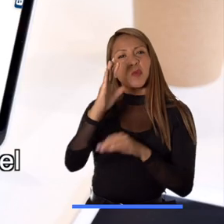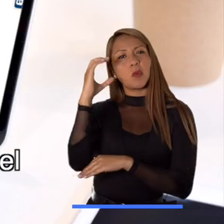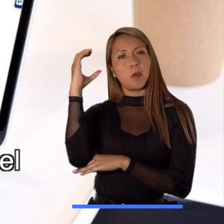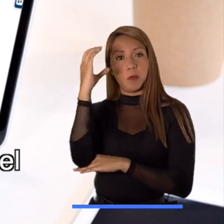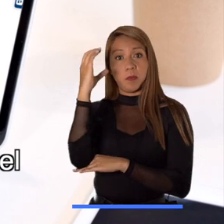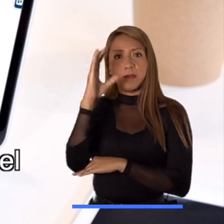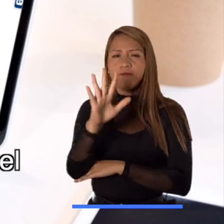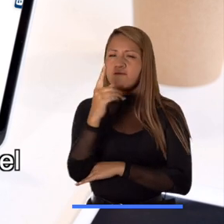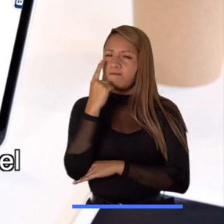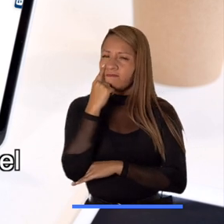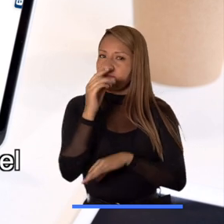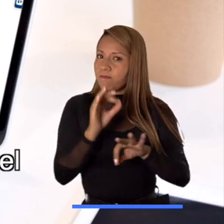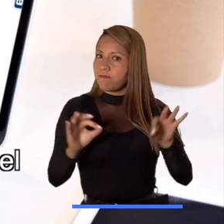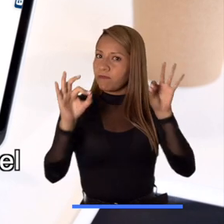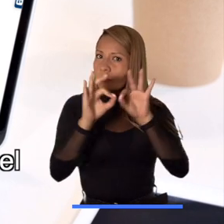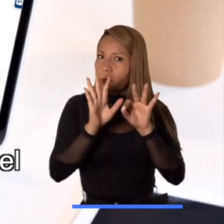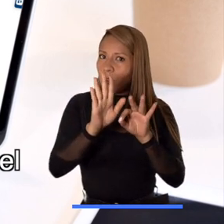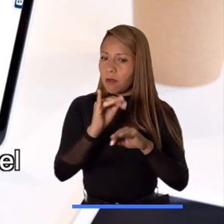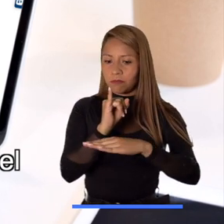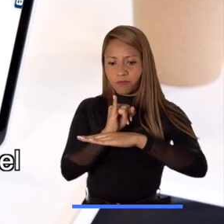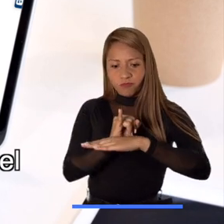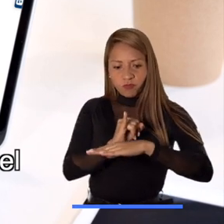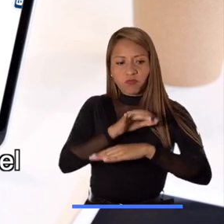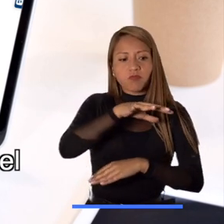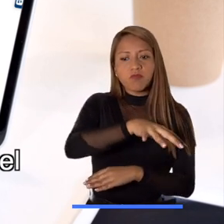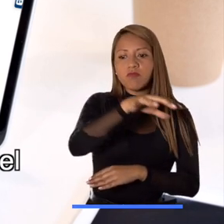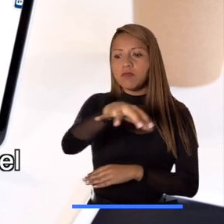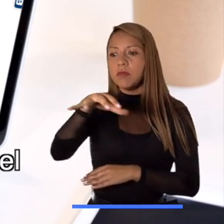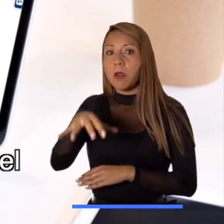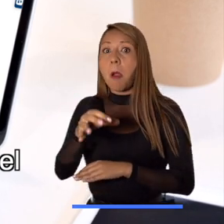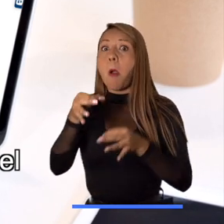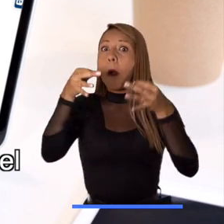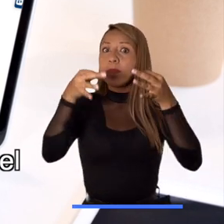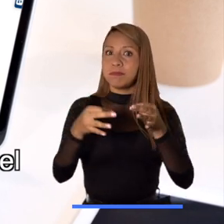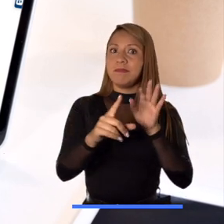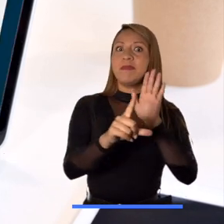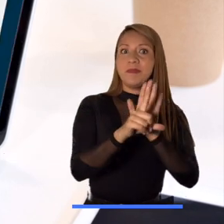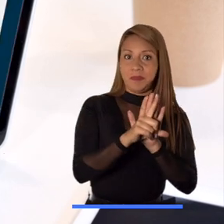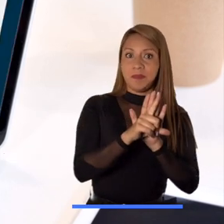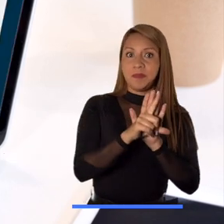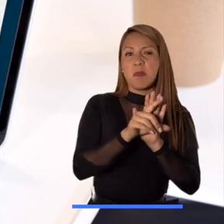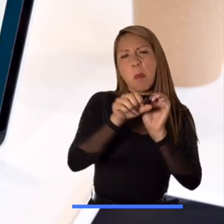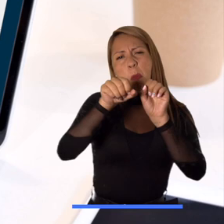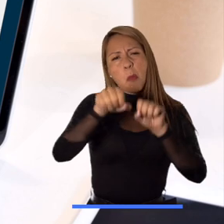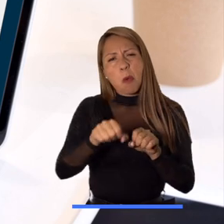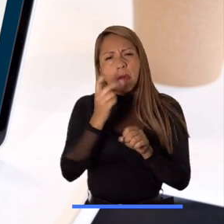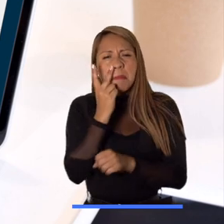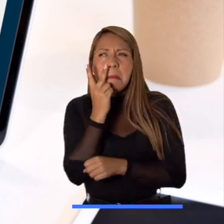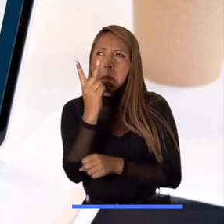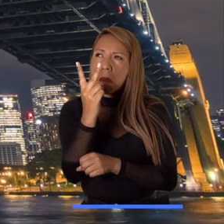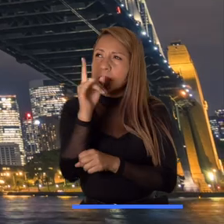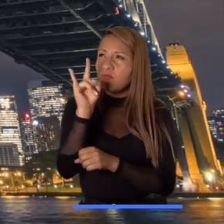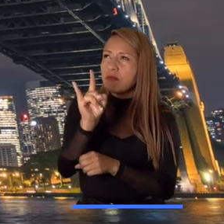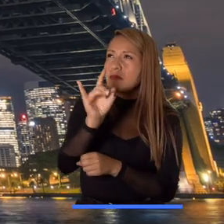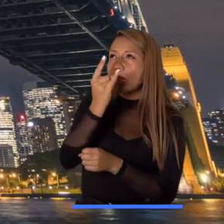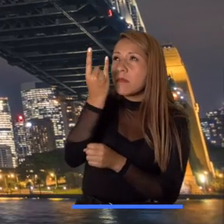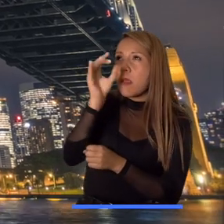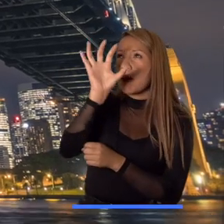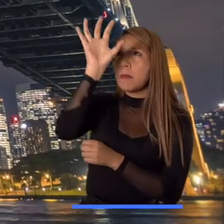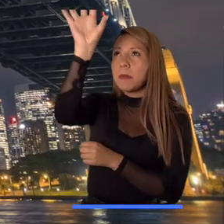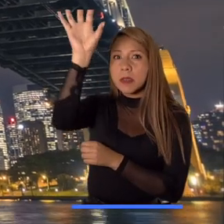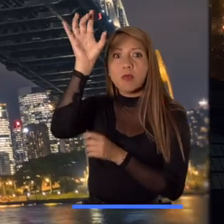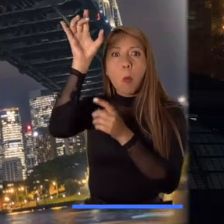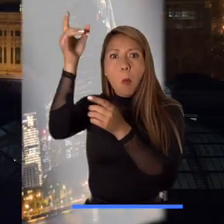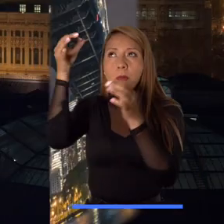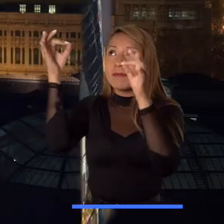Es fundamental que revises que la institución y el programa académico que elijas sean legales. También puedes revisar si el país de tu interés cuenta